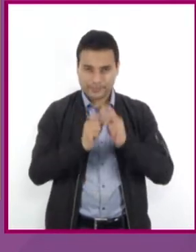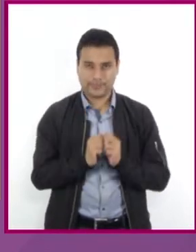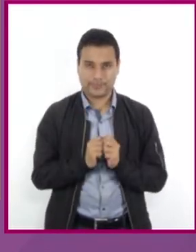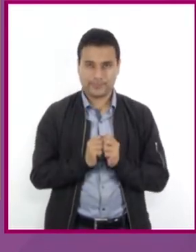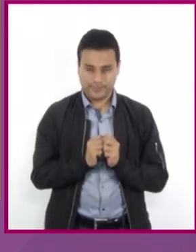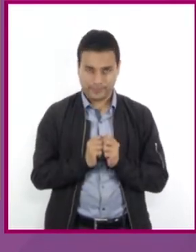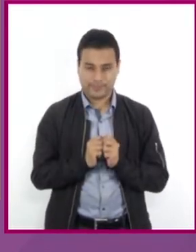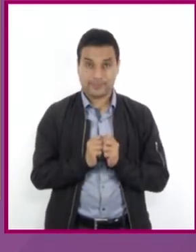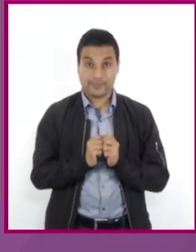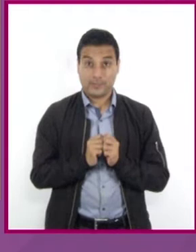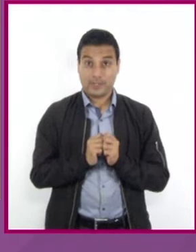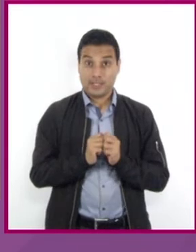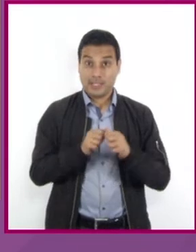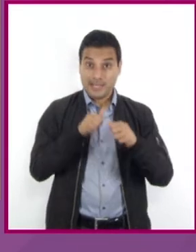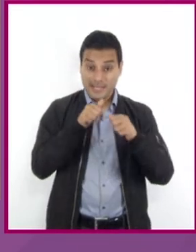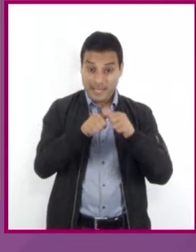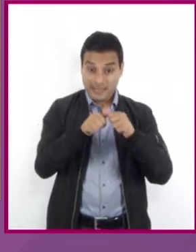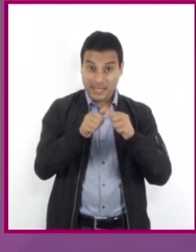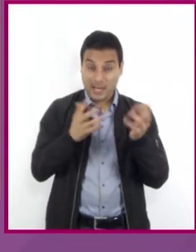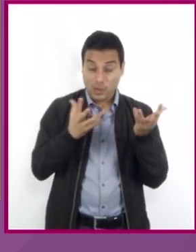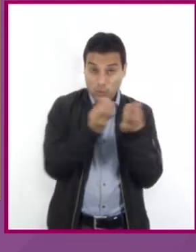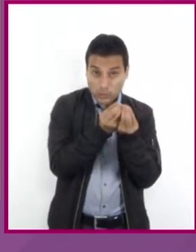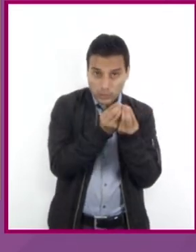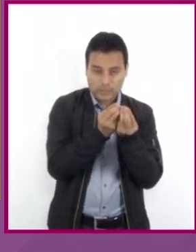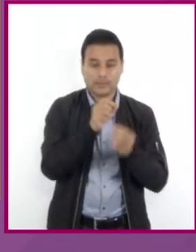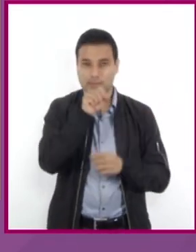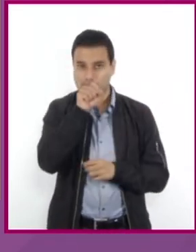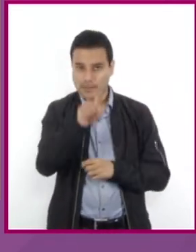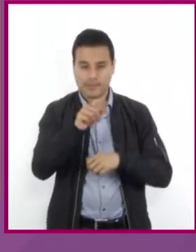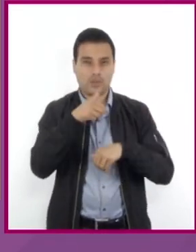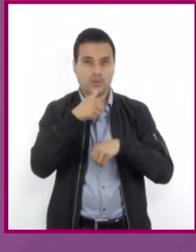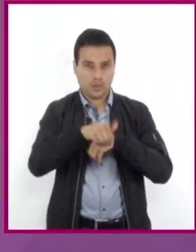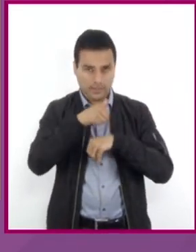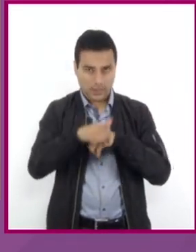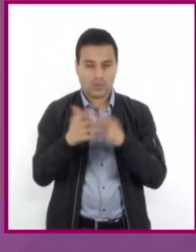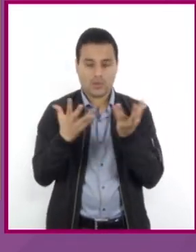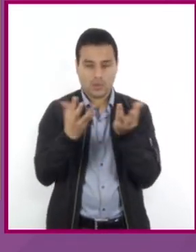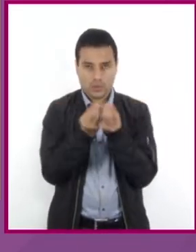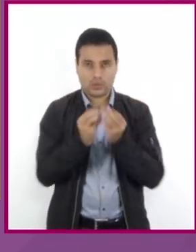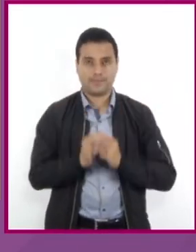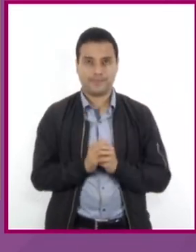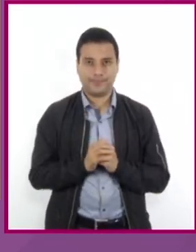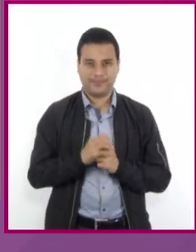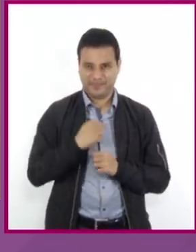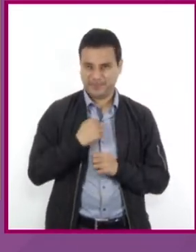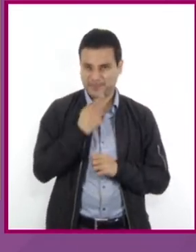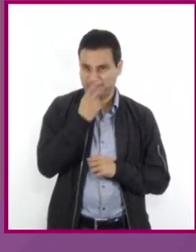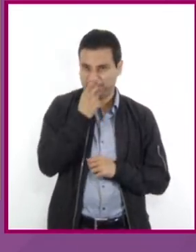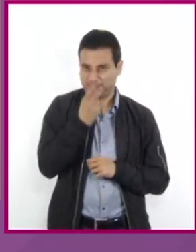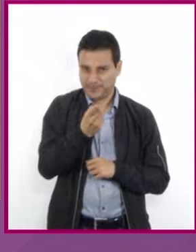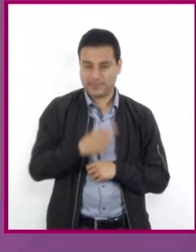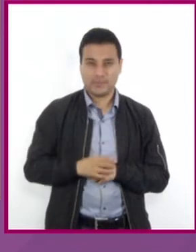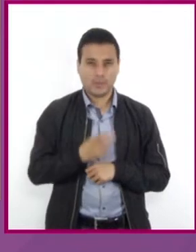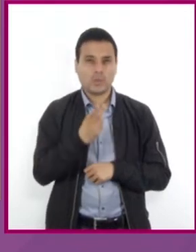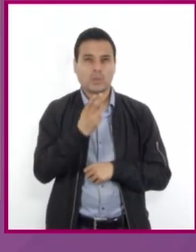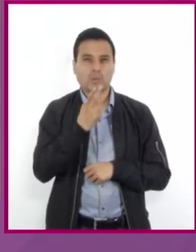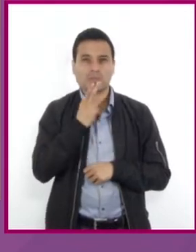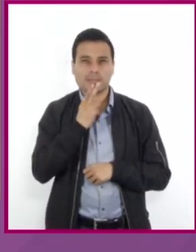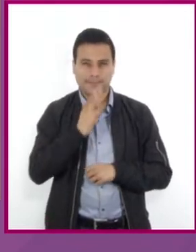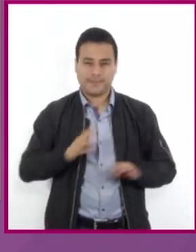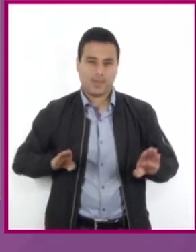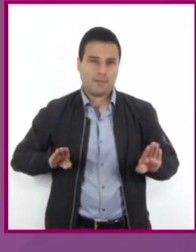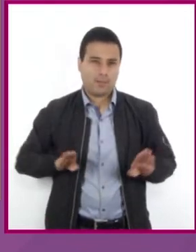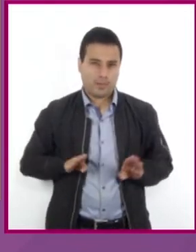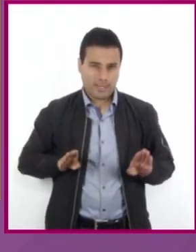igualdad los términos numéricos. Como explicamos antes, utilizaremos las propiedades de los números y las operaciones.